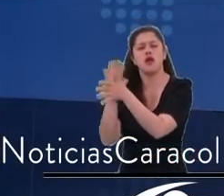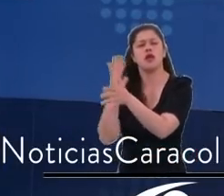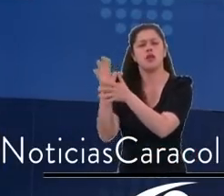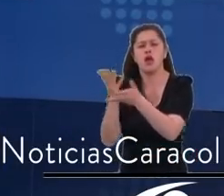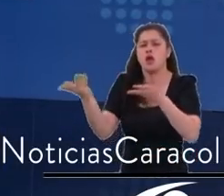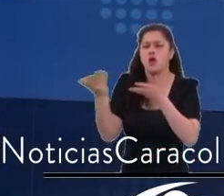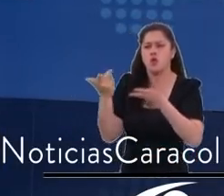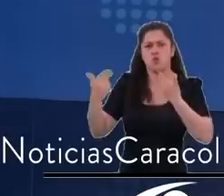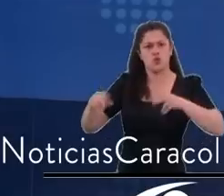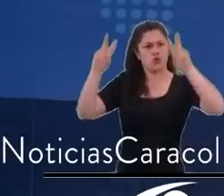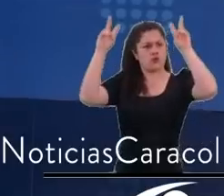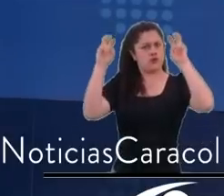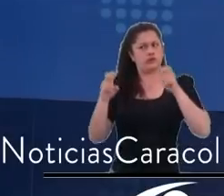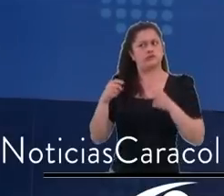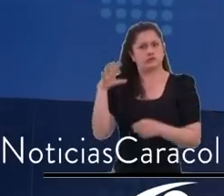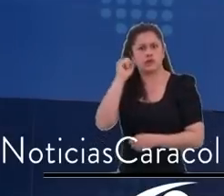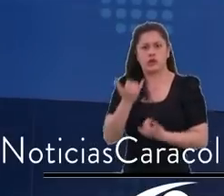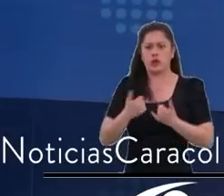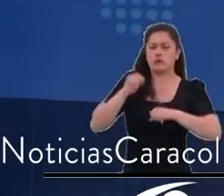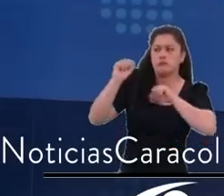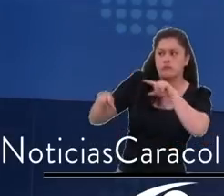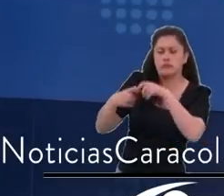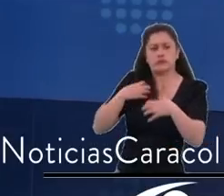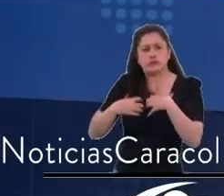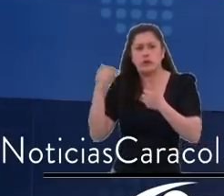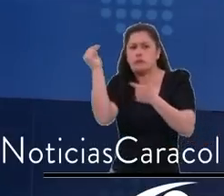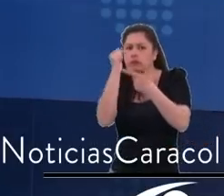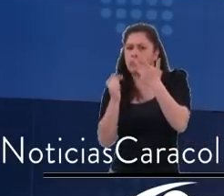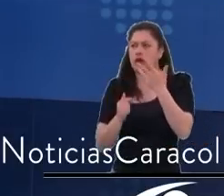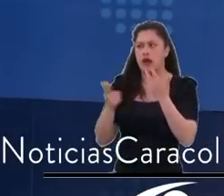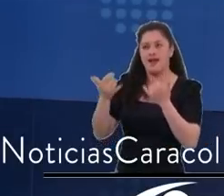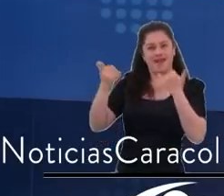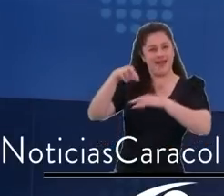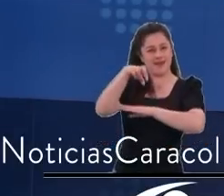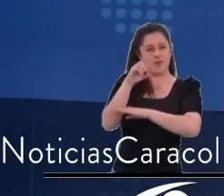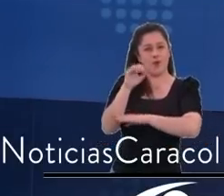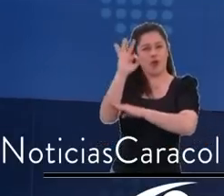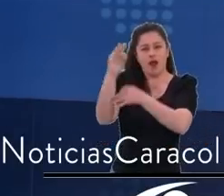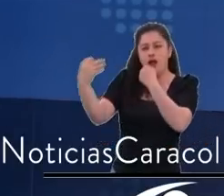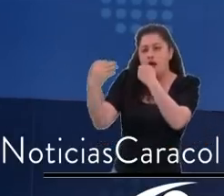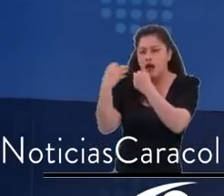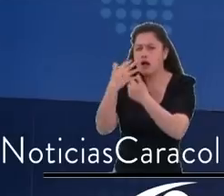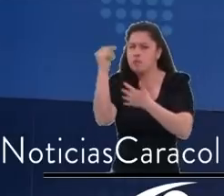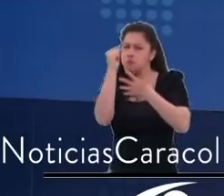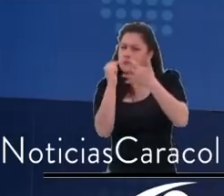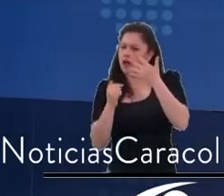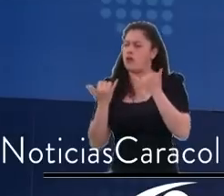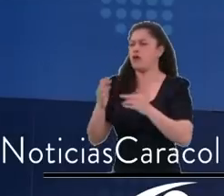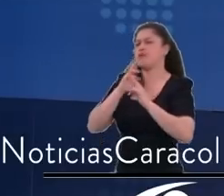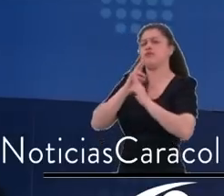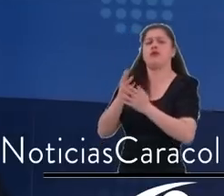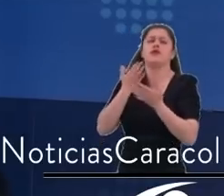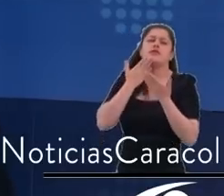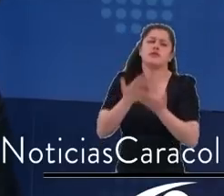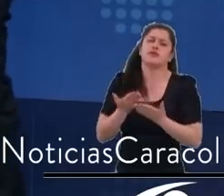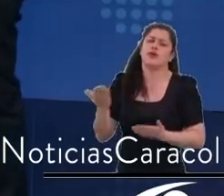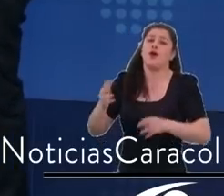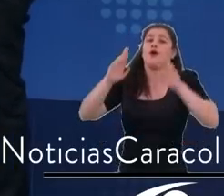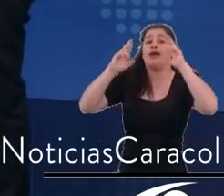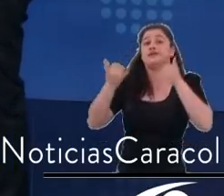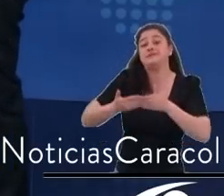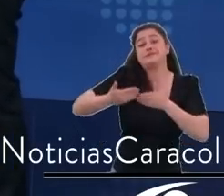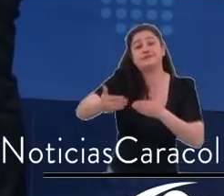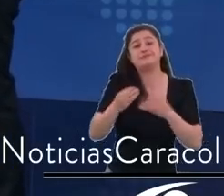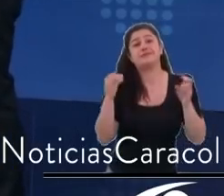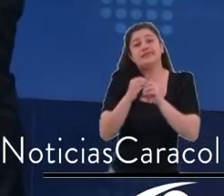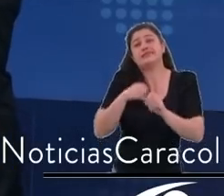ordenamiento territorial y el futuro de Bogotá para los próximos 15 años. Hay muchos temas, quisiera yo tenerla aquí a usted una hora, hora y media, dos horas,